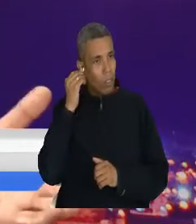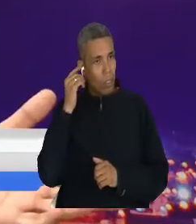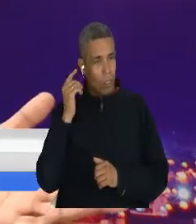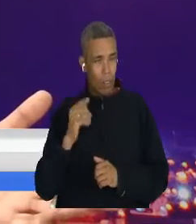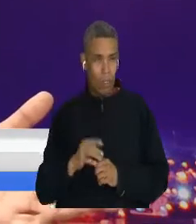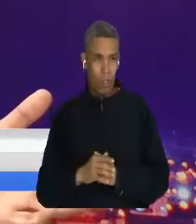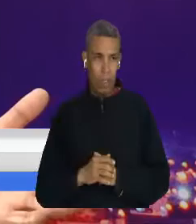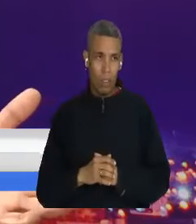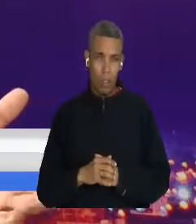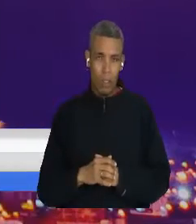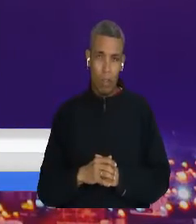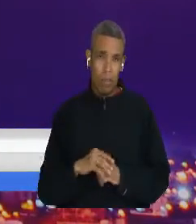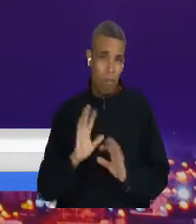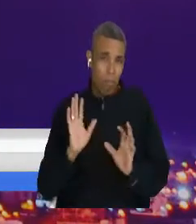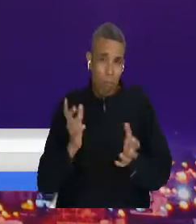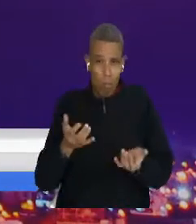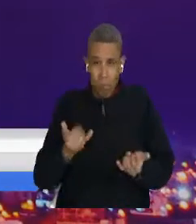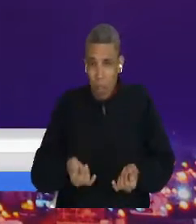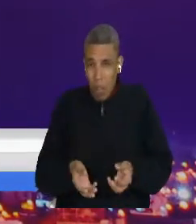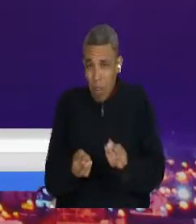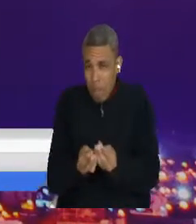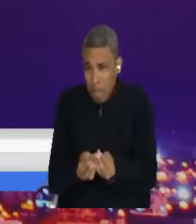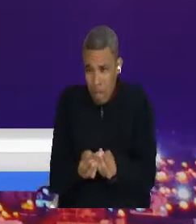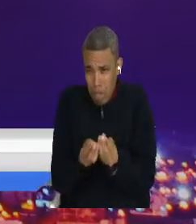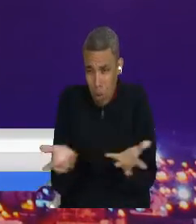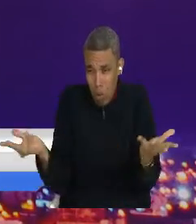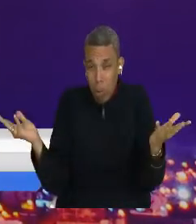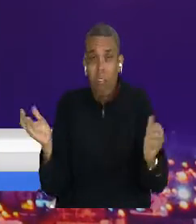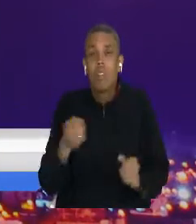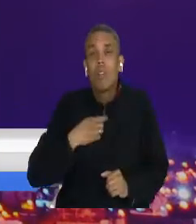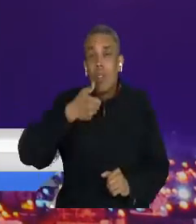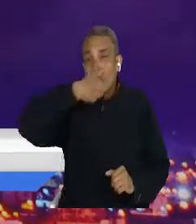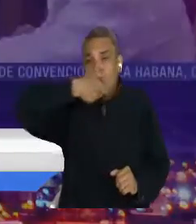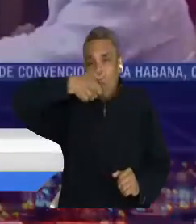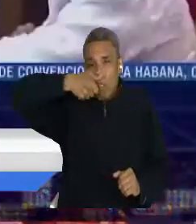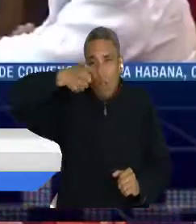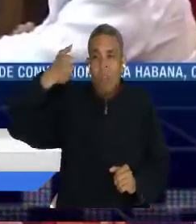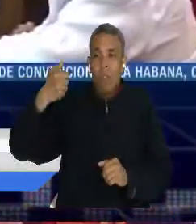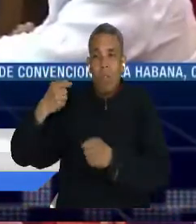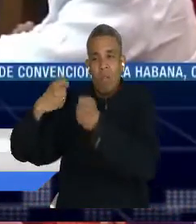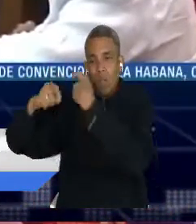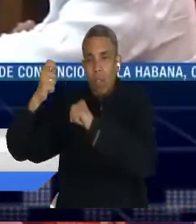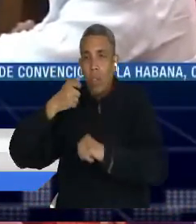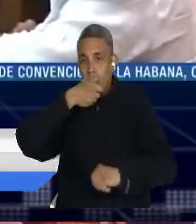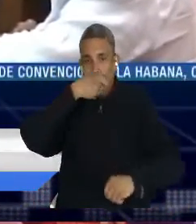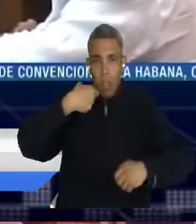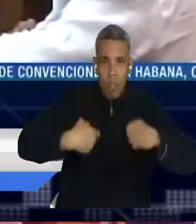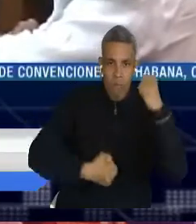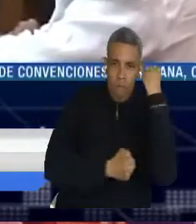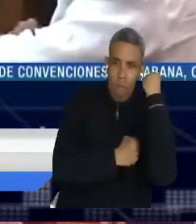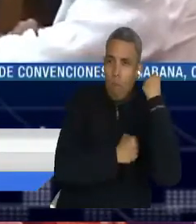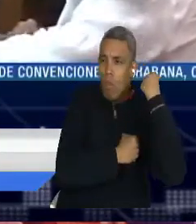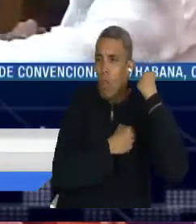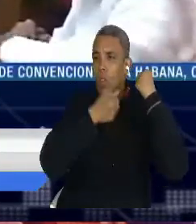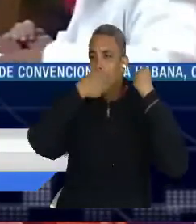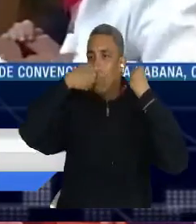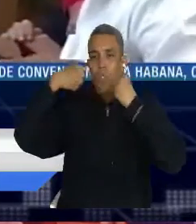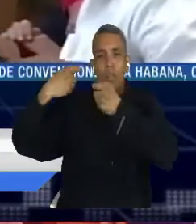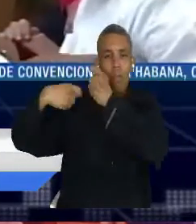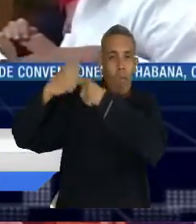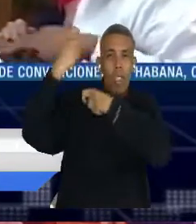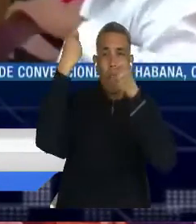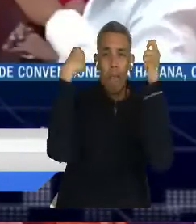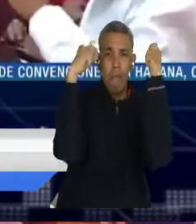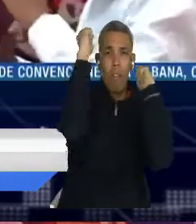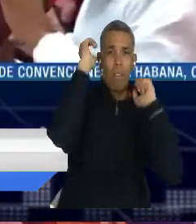la cocaína y su distribución a través del narcotráfico, sino también a través de la demanda. Cuando se considera el